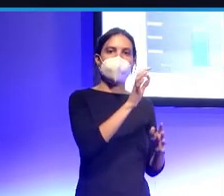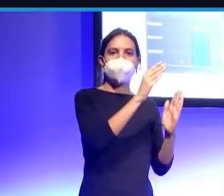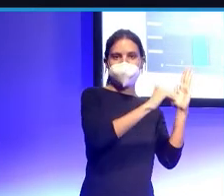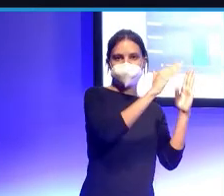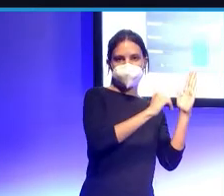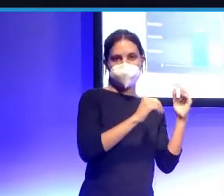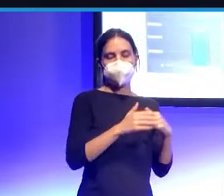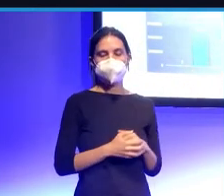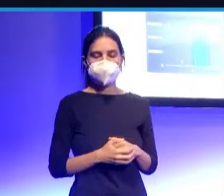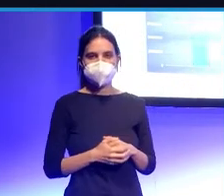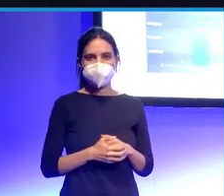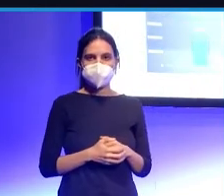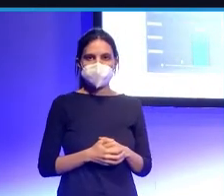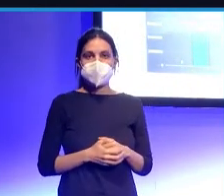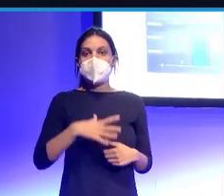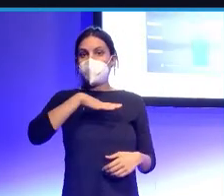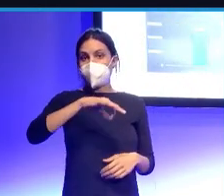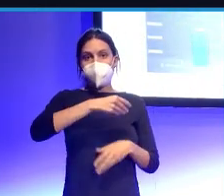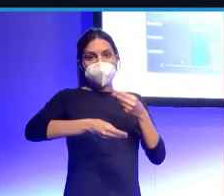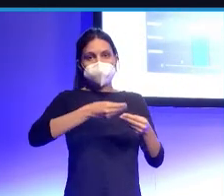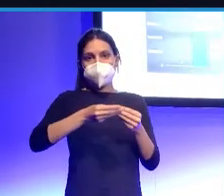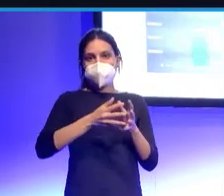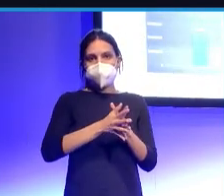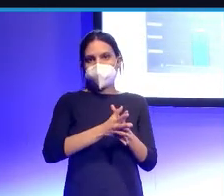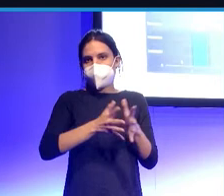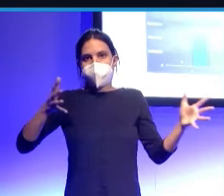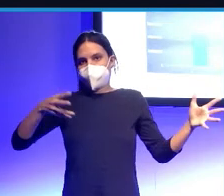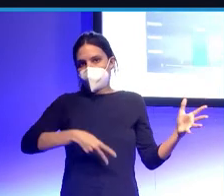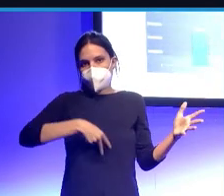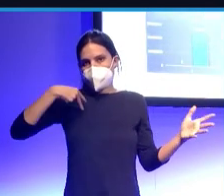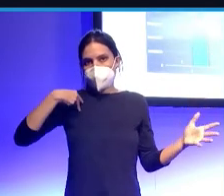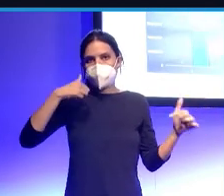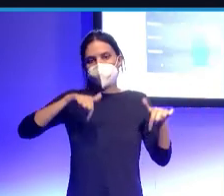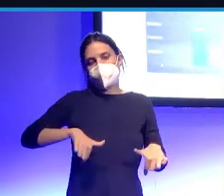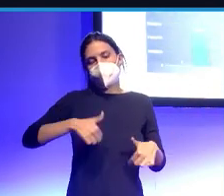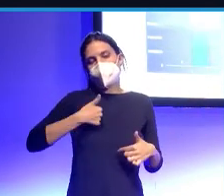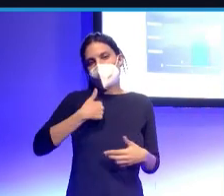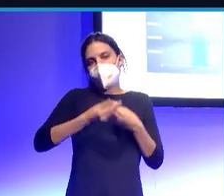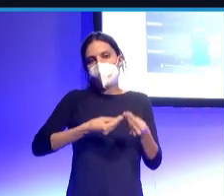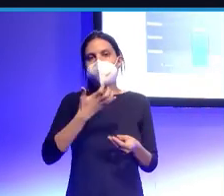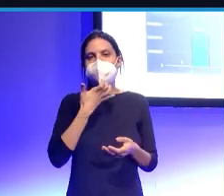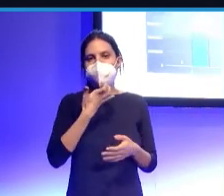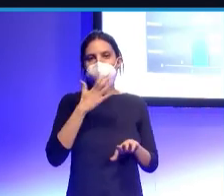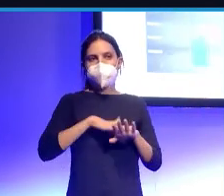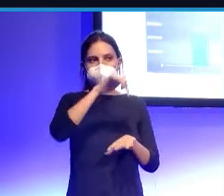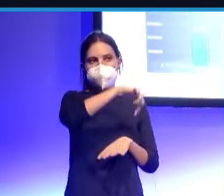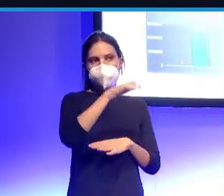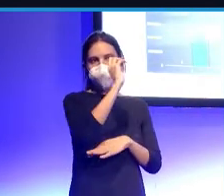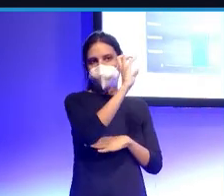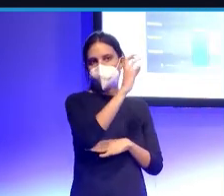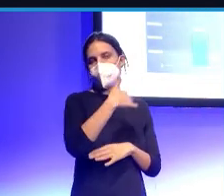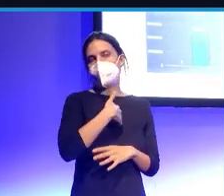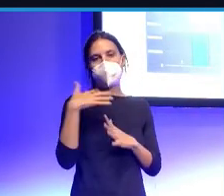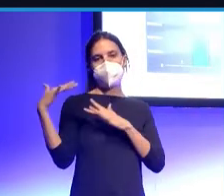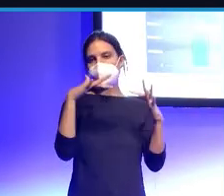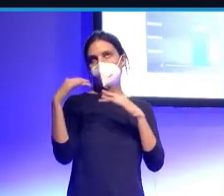Esto es una cosa que se puede hacer a lo grande y yo he hecho un ejemplo para esta presentación en el que he cogido dos... He cogido un partido, me he inventado un partido,